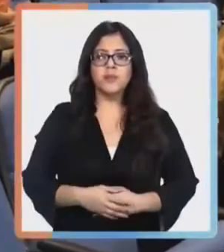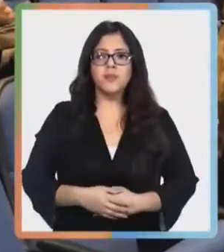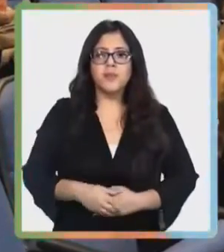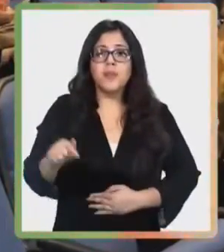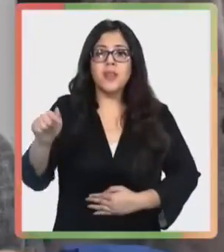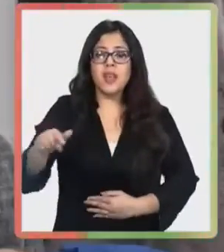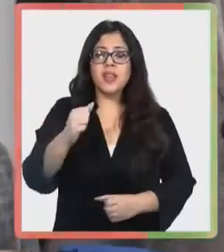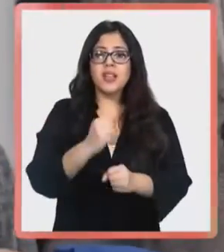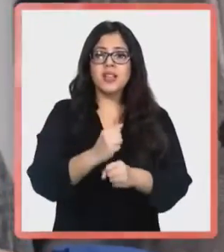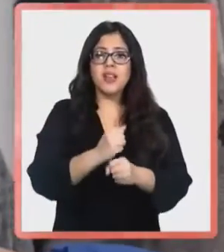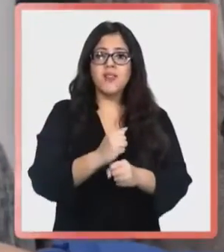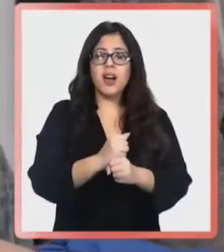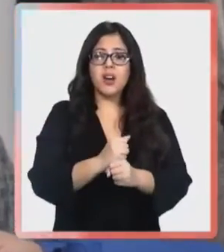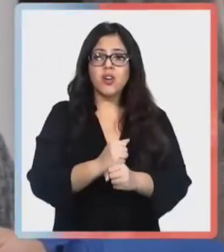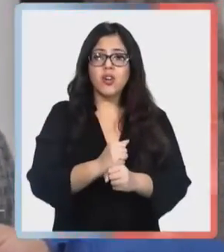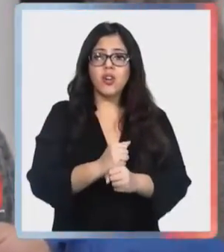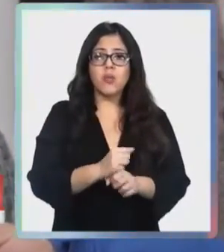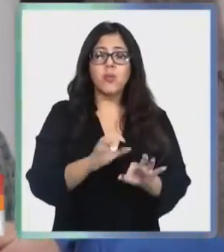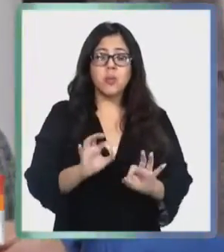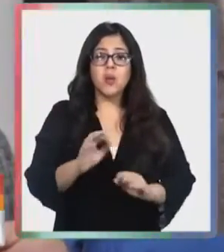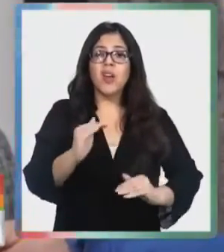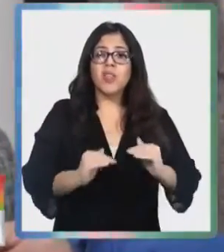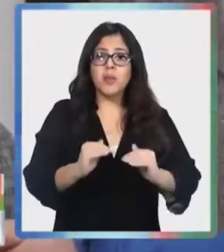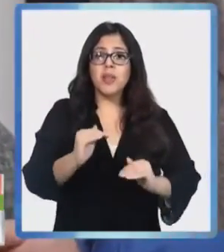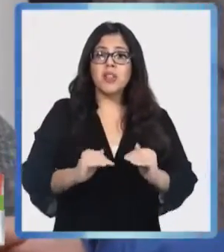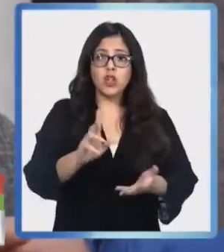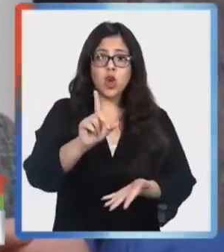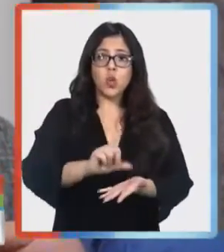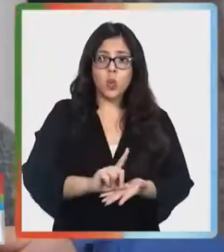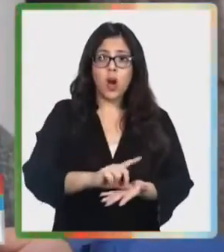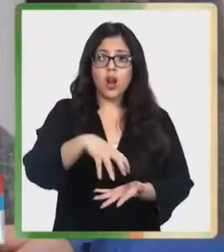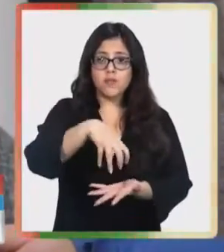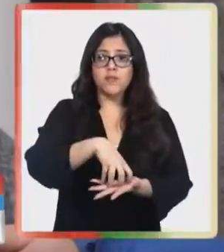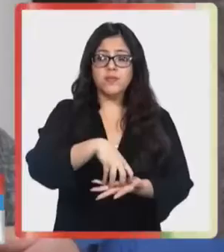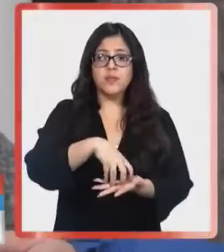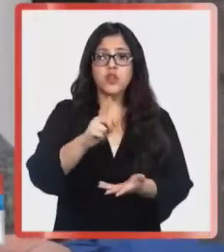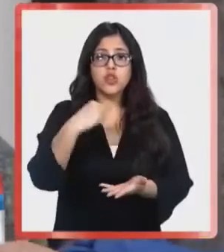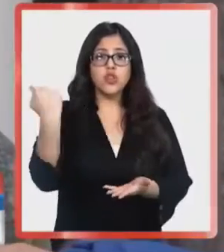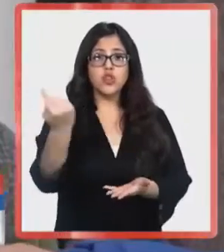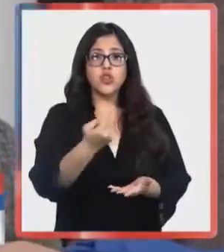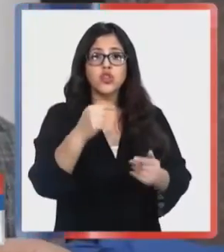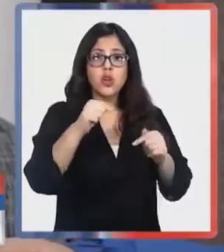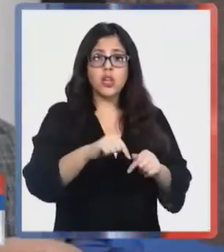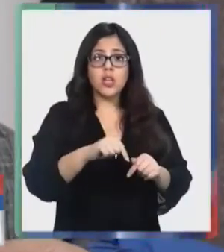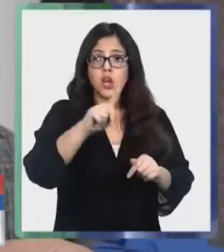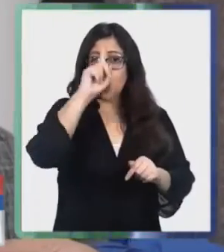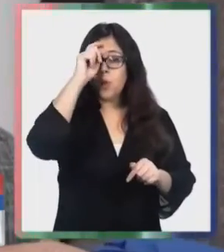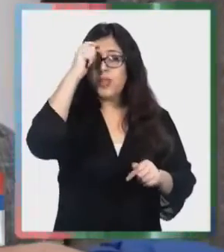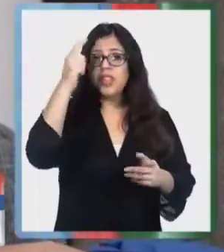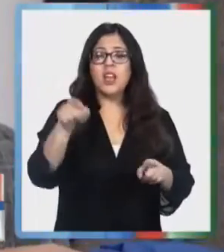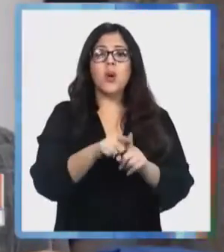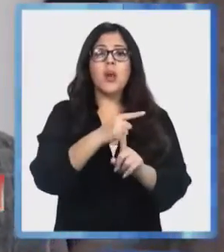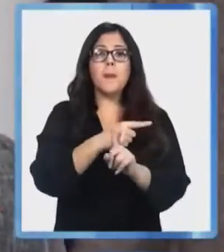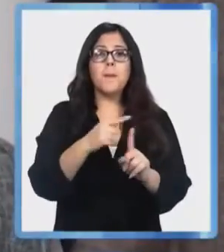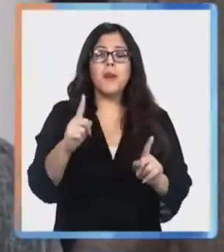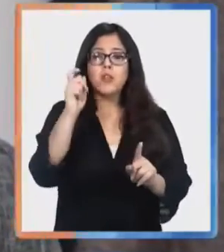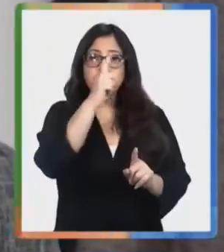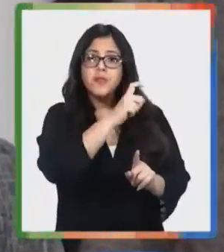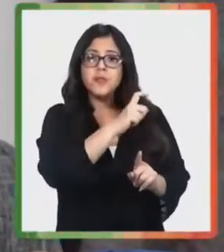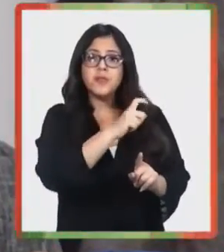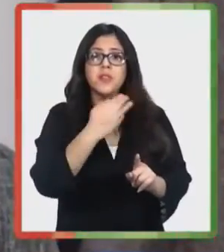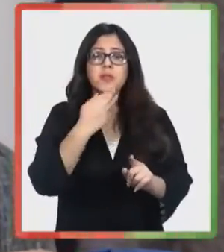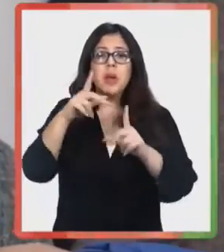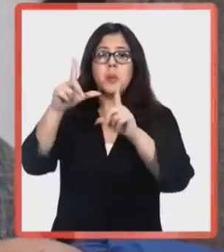maulina. Las labores son bastante diversas de acuerdo al centro donde estamos. Nosotros estamos desde hospitales de mediana complejidad,